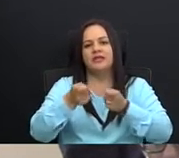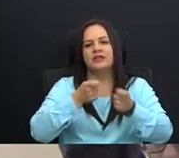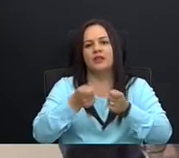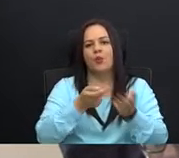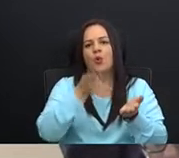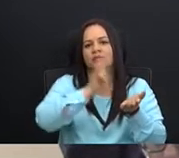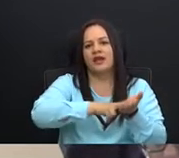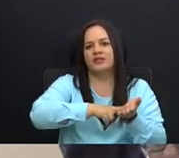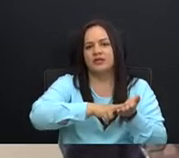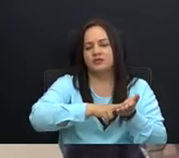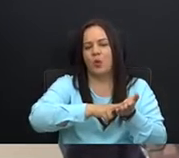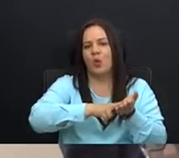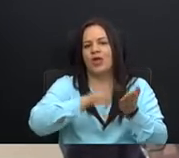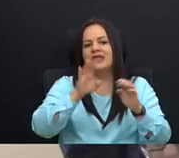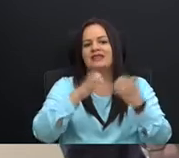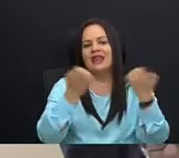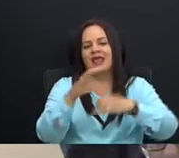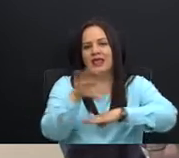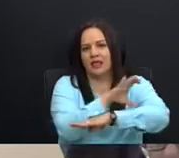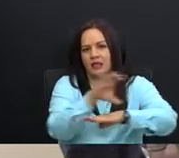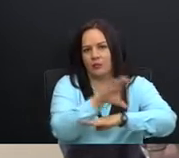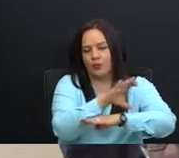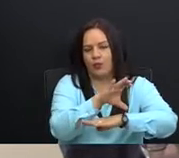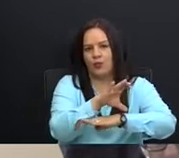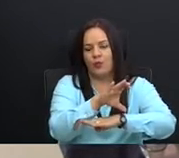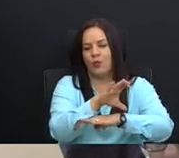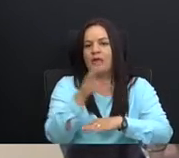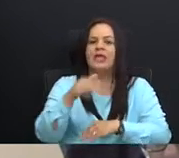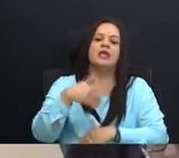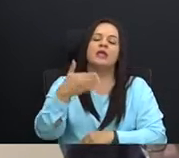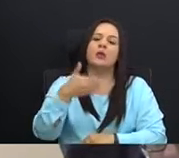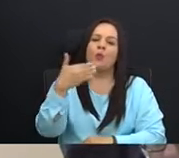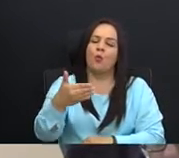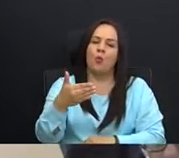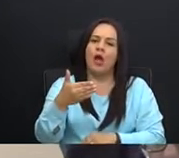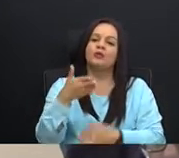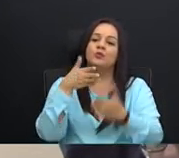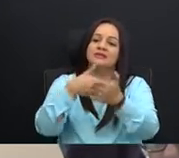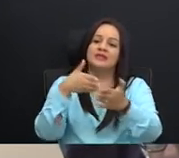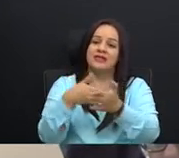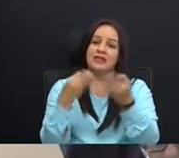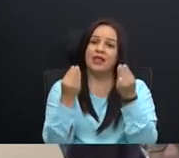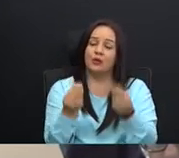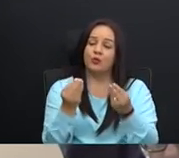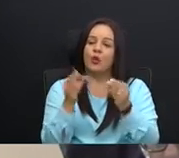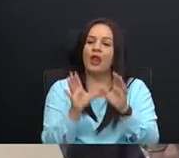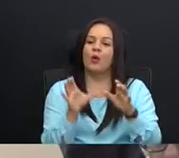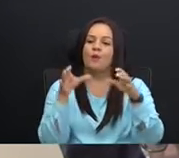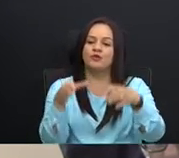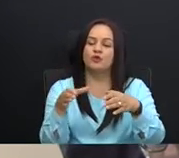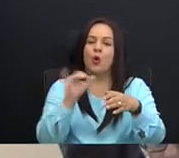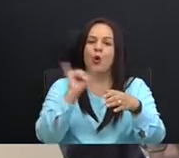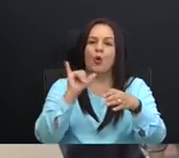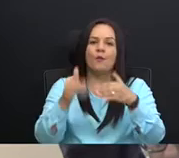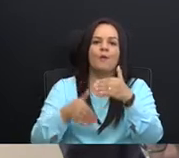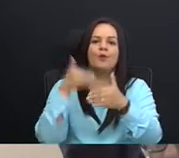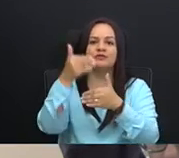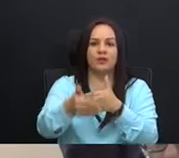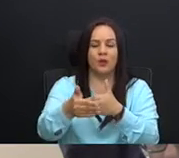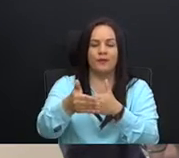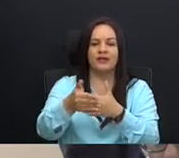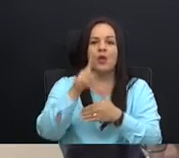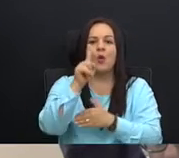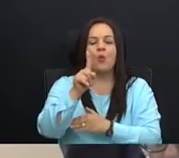del, del, equipo, y, cuando, insistí, tanto en la comisión, como posteriormente, en una